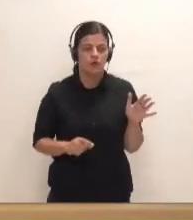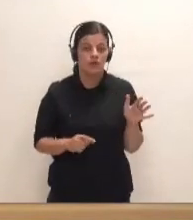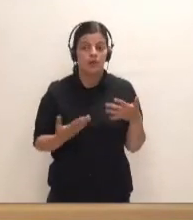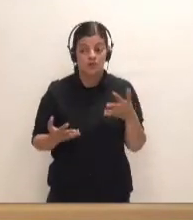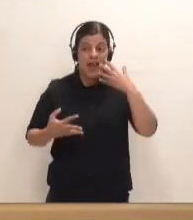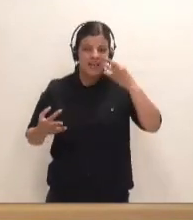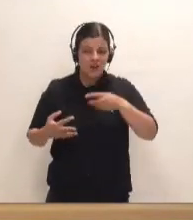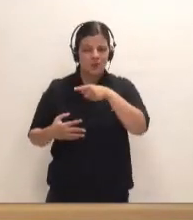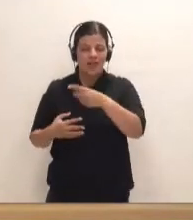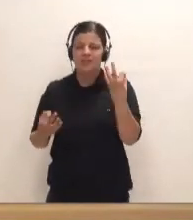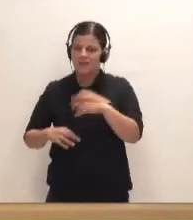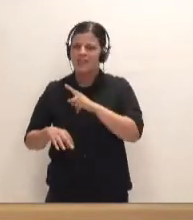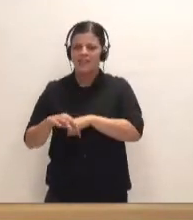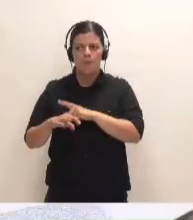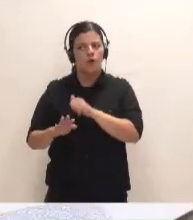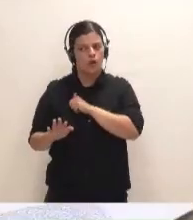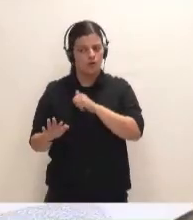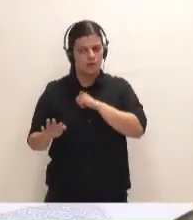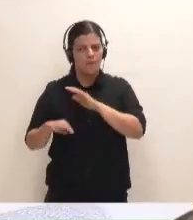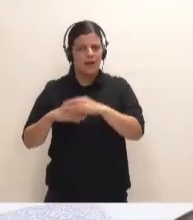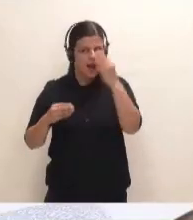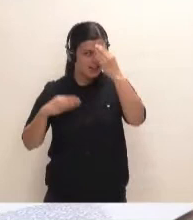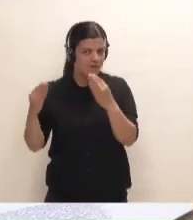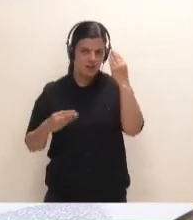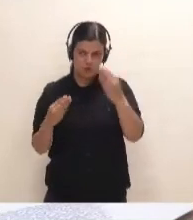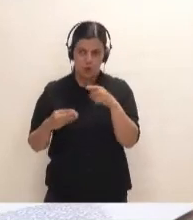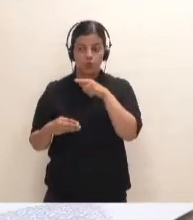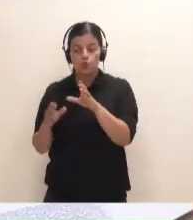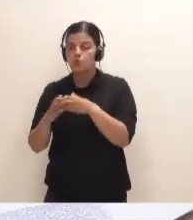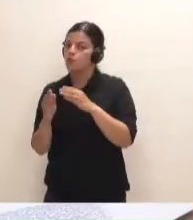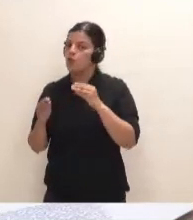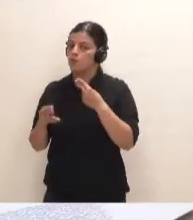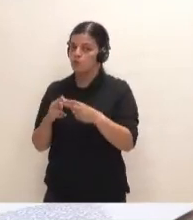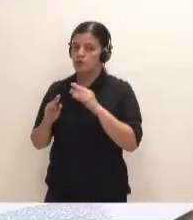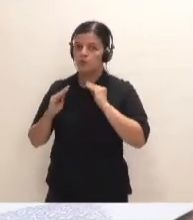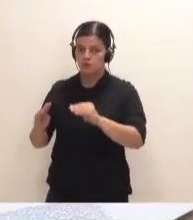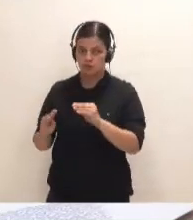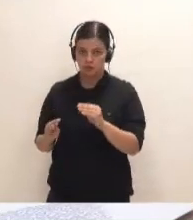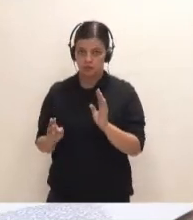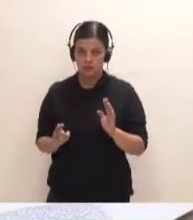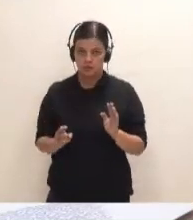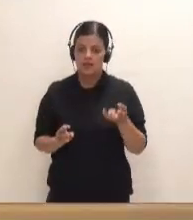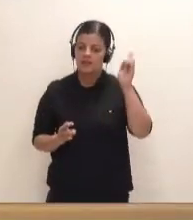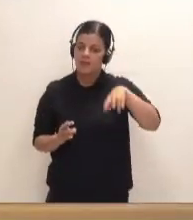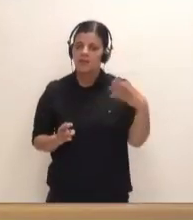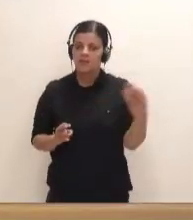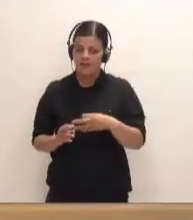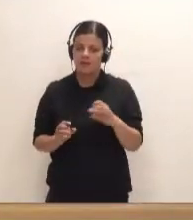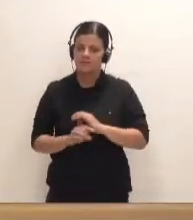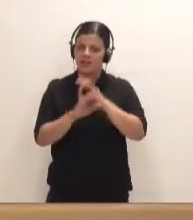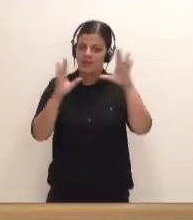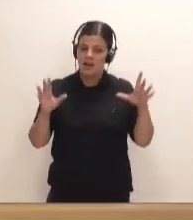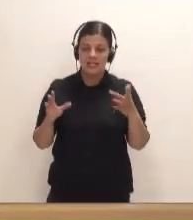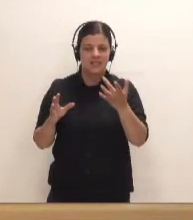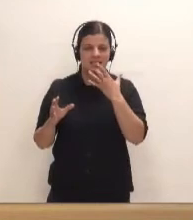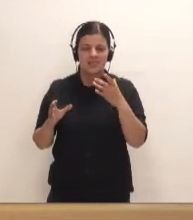señor Alonso, que usted debería dejarse un tiempo para esa reflexión que dice usted que se iba a dar, usted y su partido. También tendrán que aclarar si su posición es la de toda